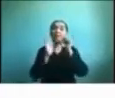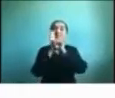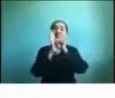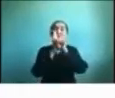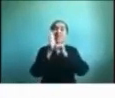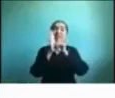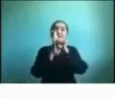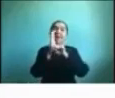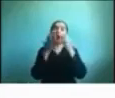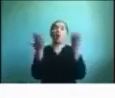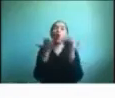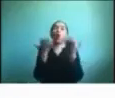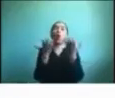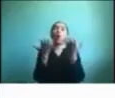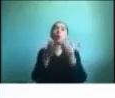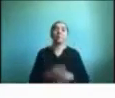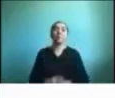funciona